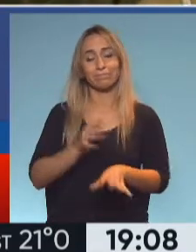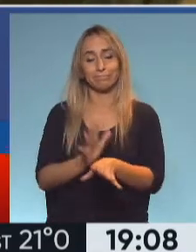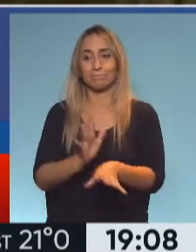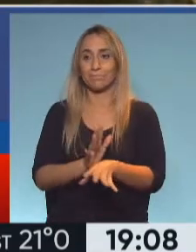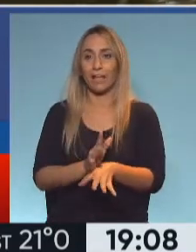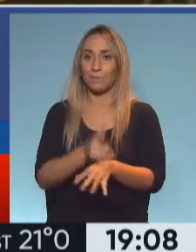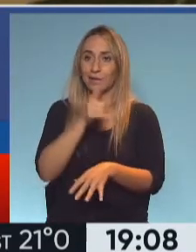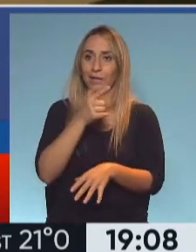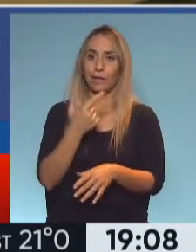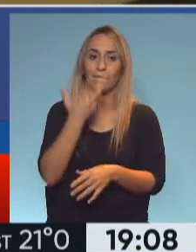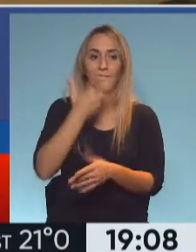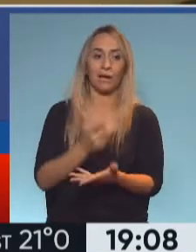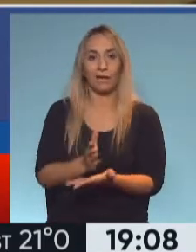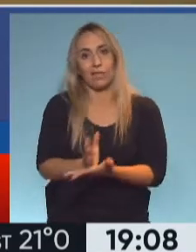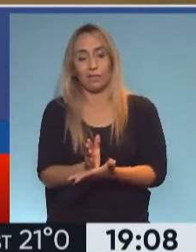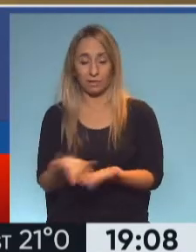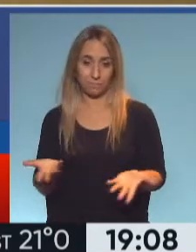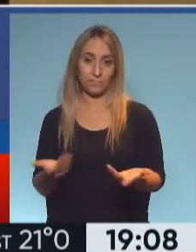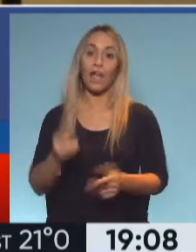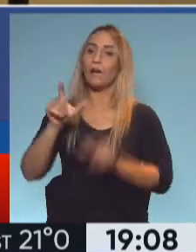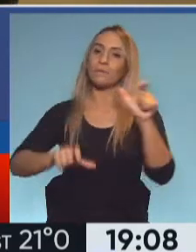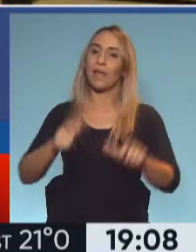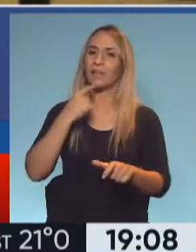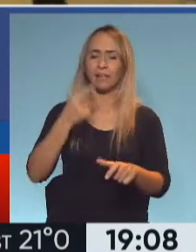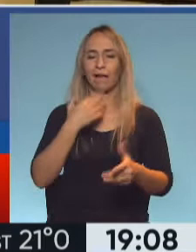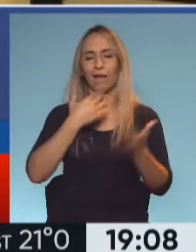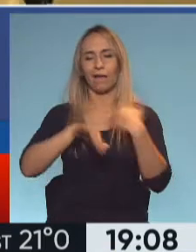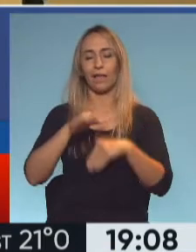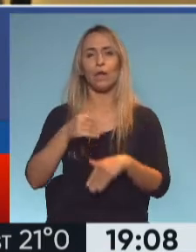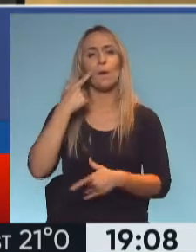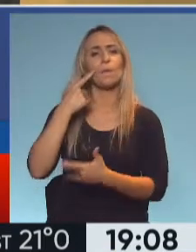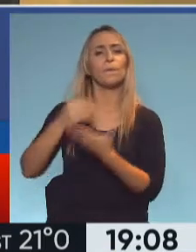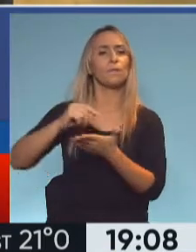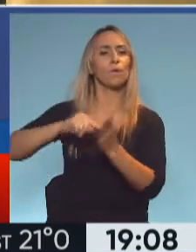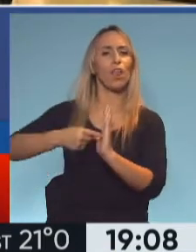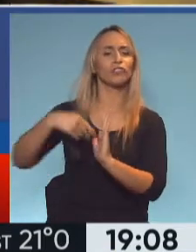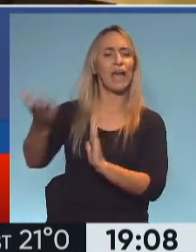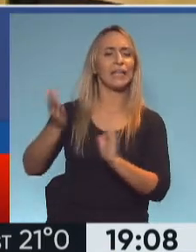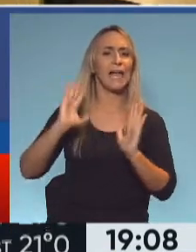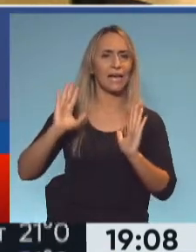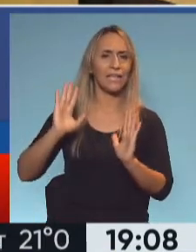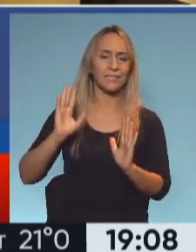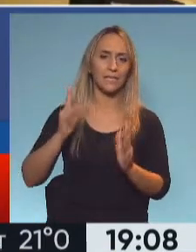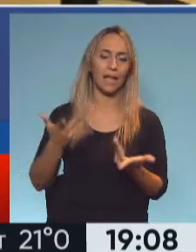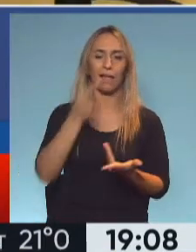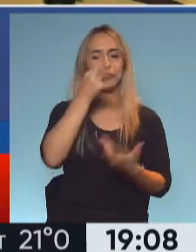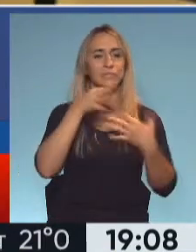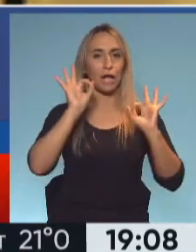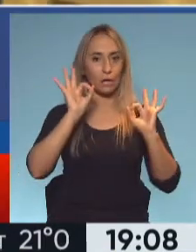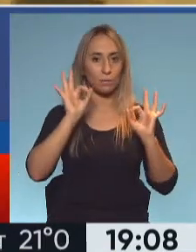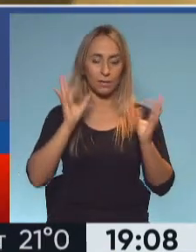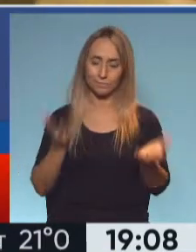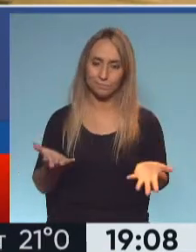vivían en la provincia de Buenos Aires con tal de no hacer el hisopado. El hisopado se hace aquí, que estamos mostrando nosotros en este momento. Hay